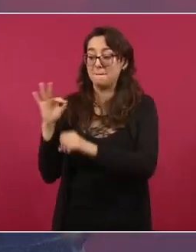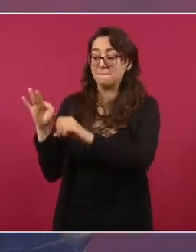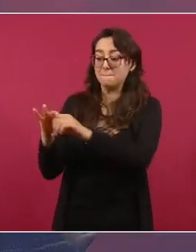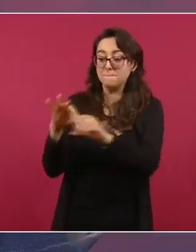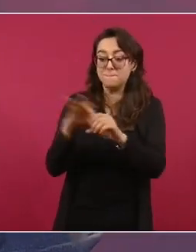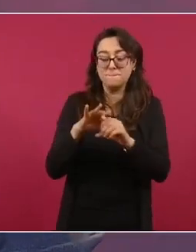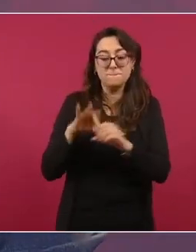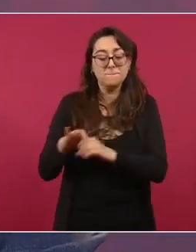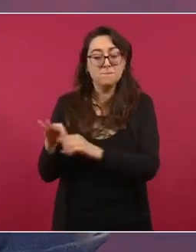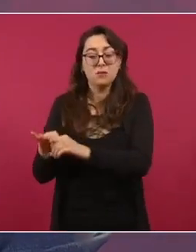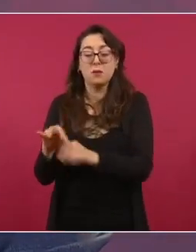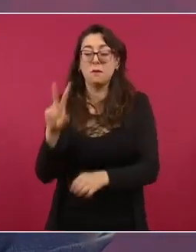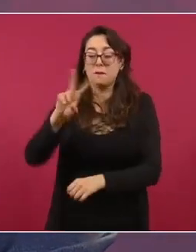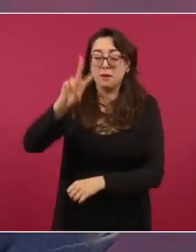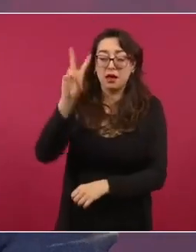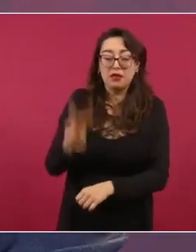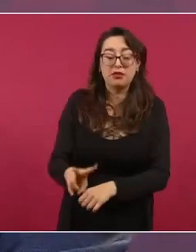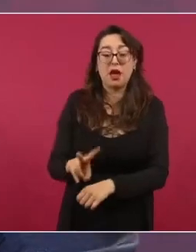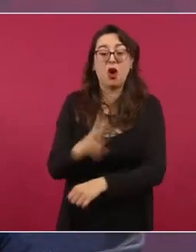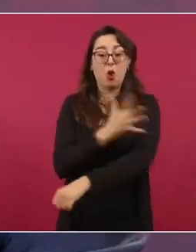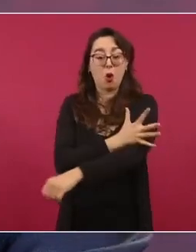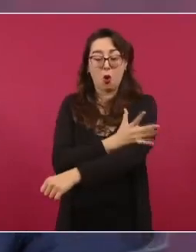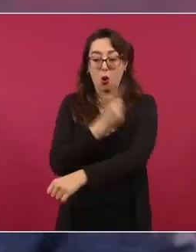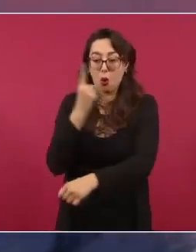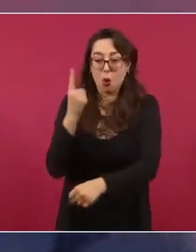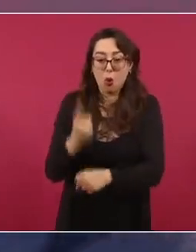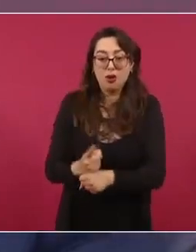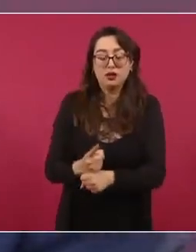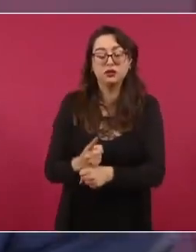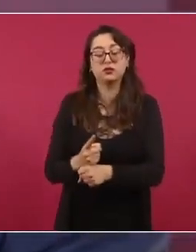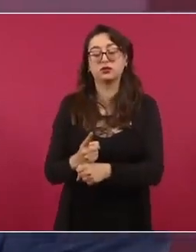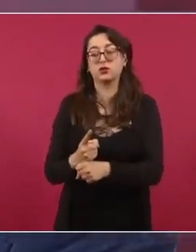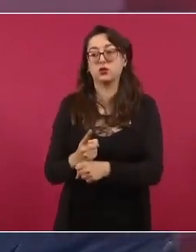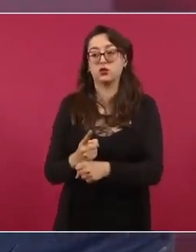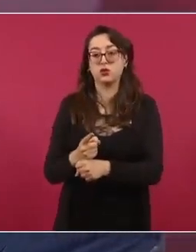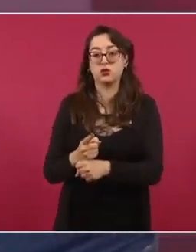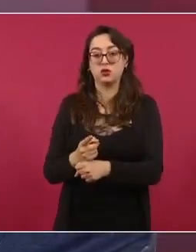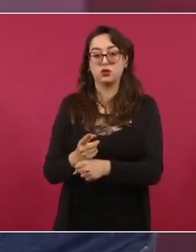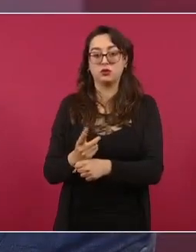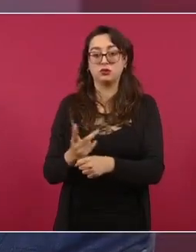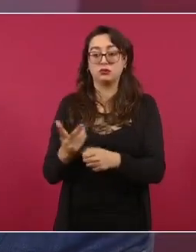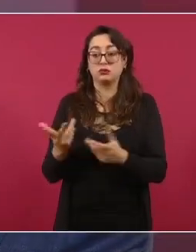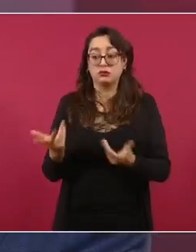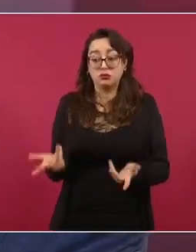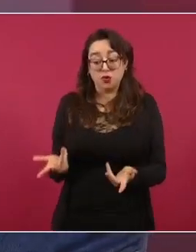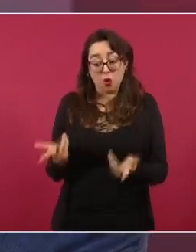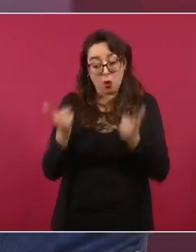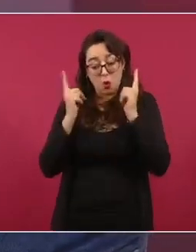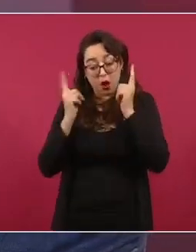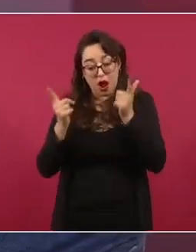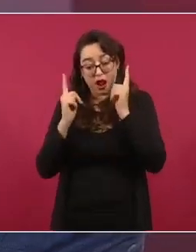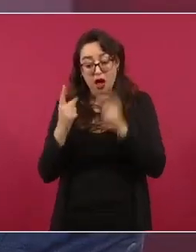con una mayoría calificada